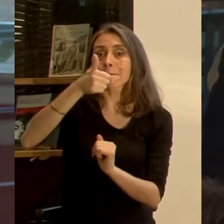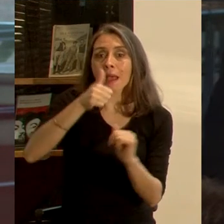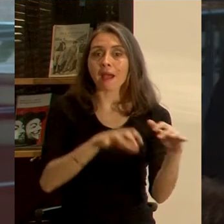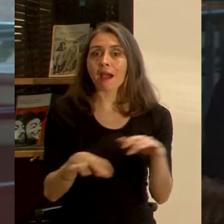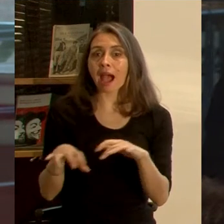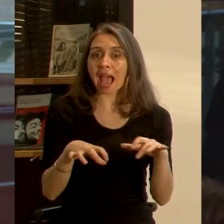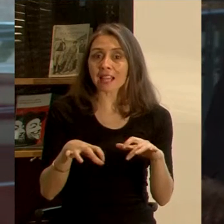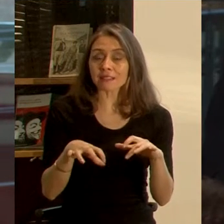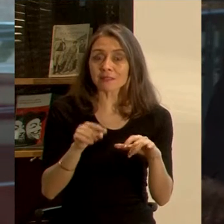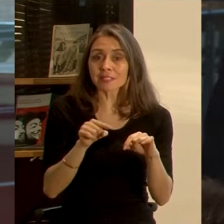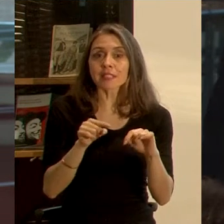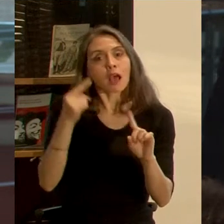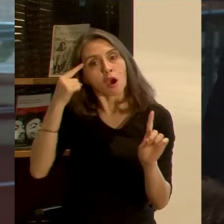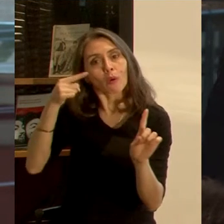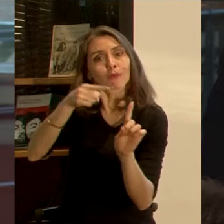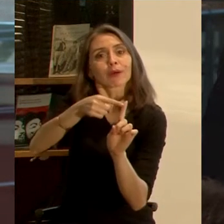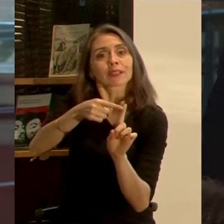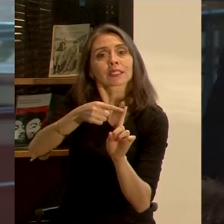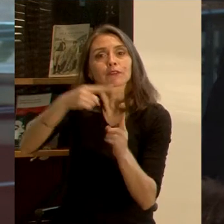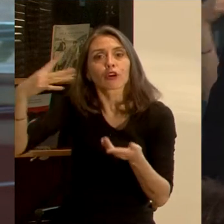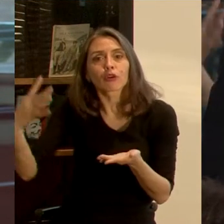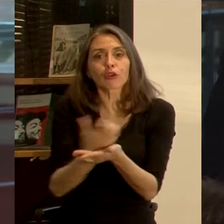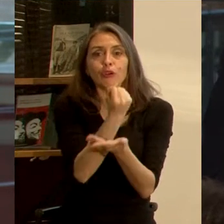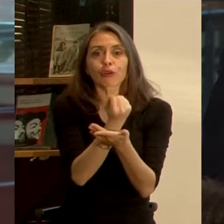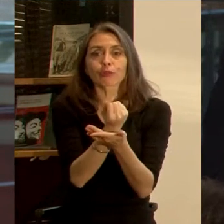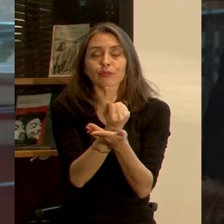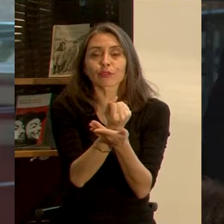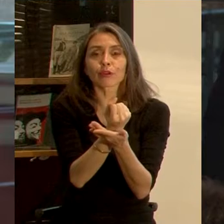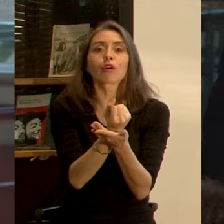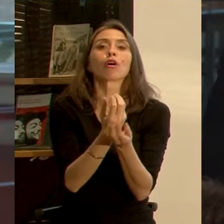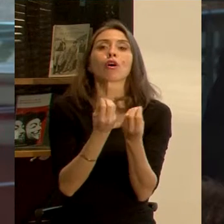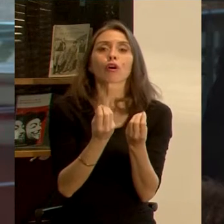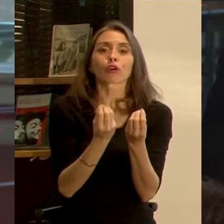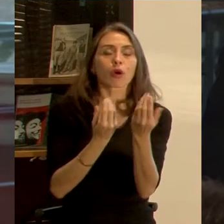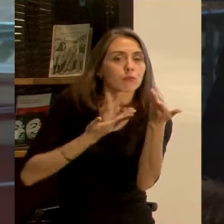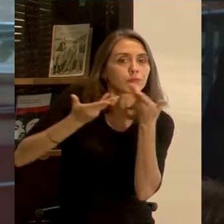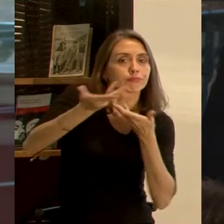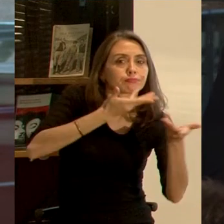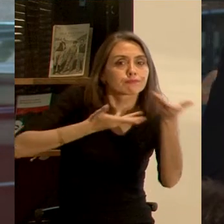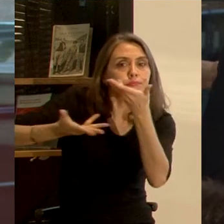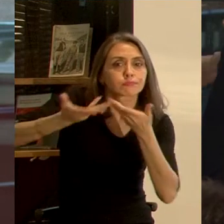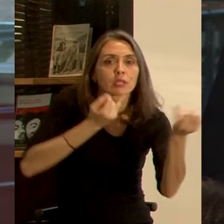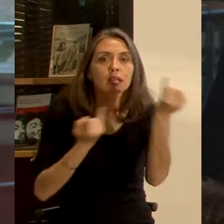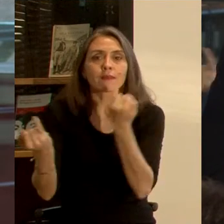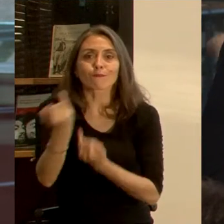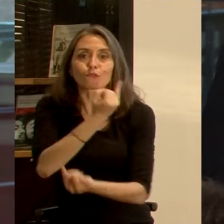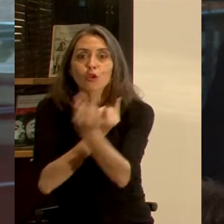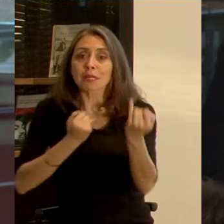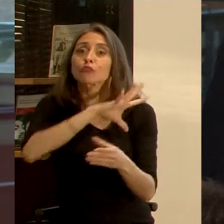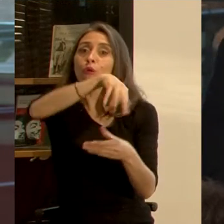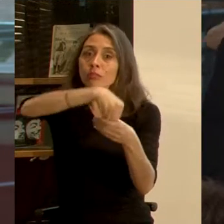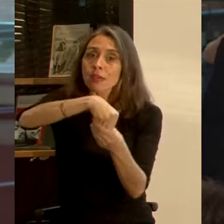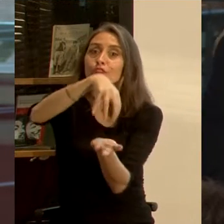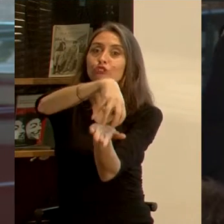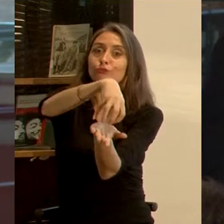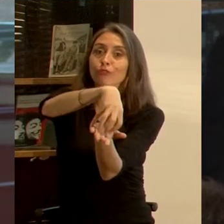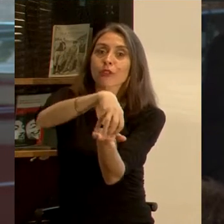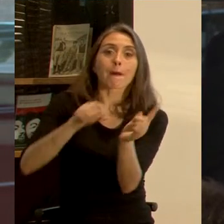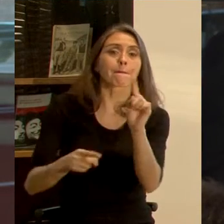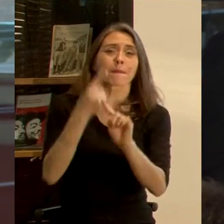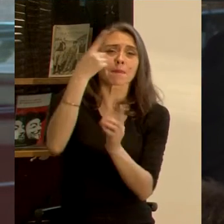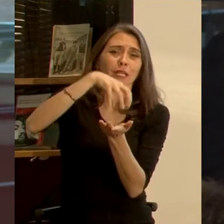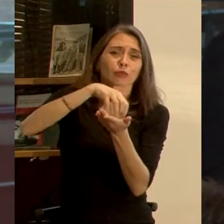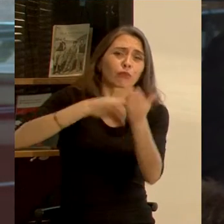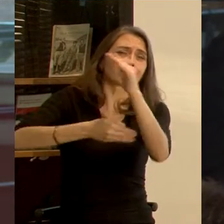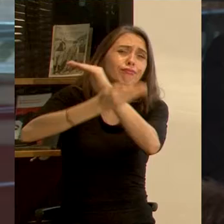las actividades persiguen la adquisición, el tratamiento y el intercambio de informaciones. Las primeras ciudades